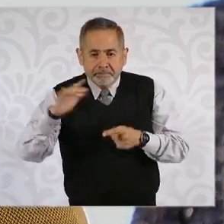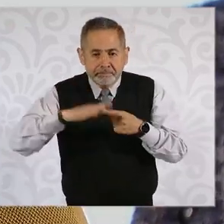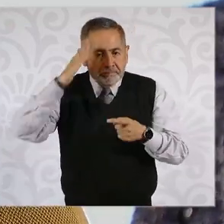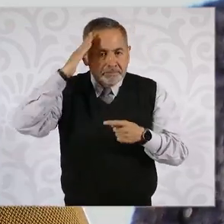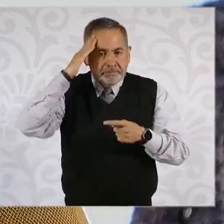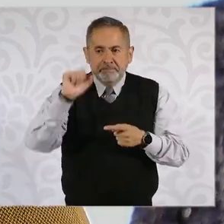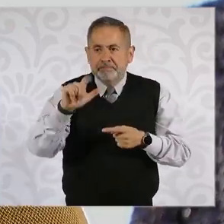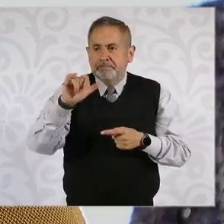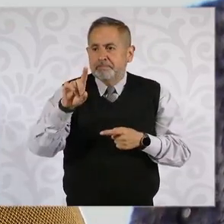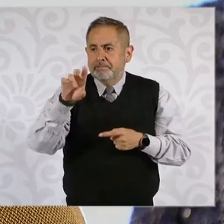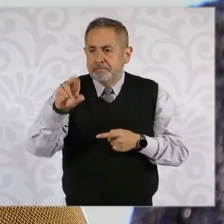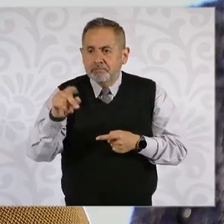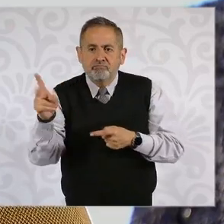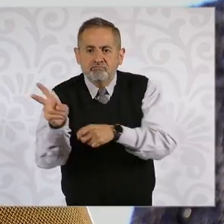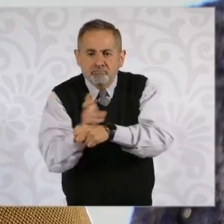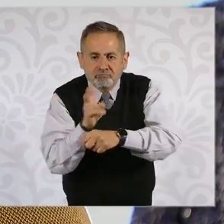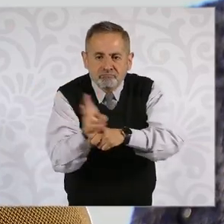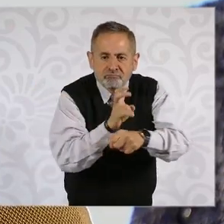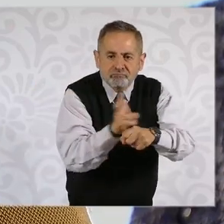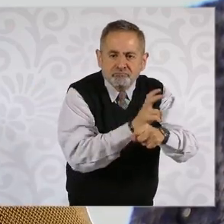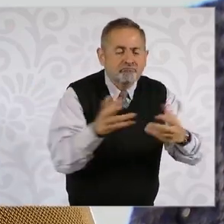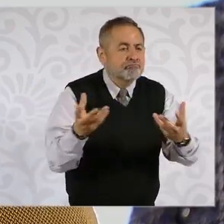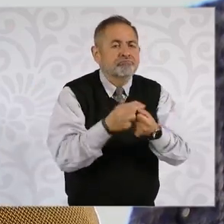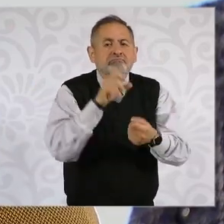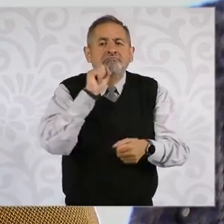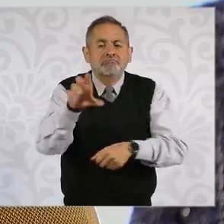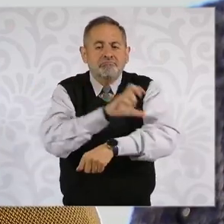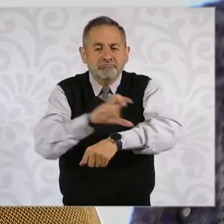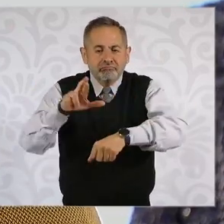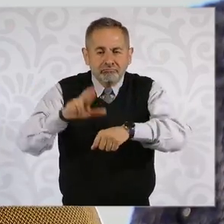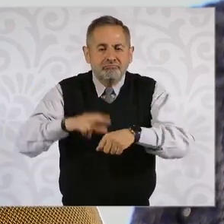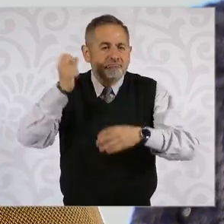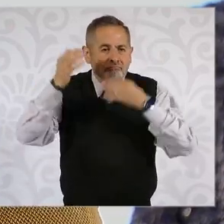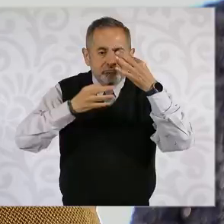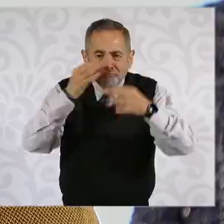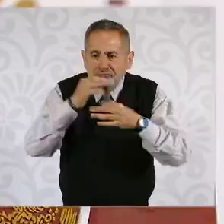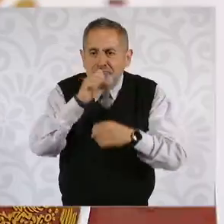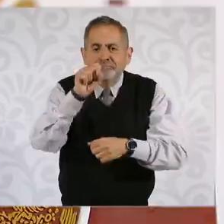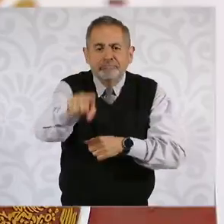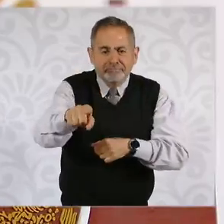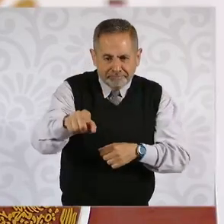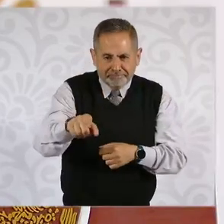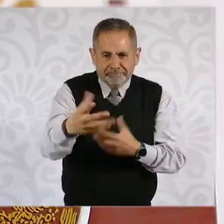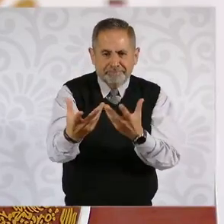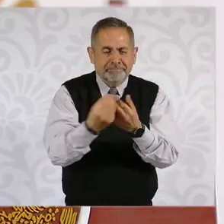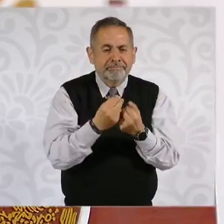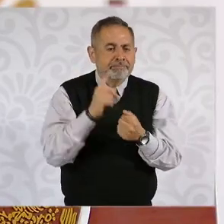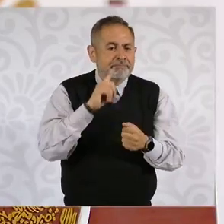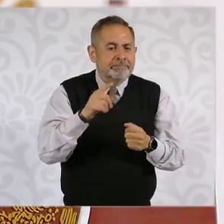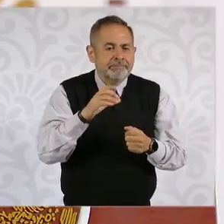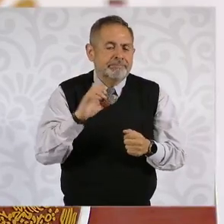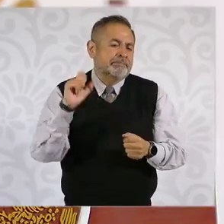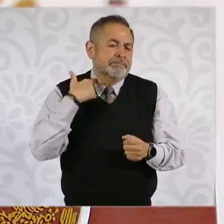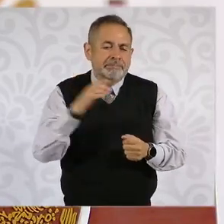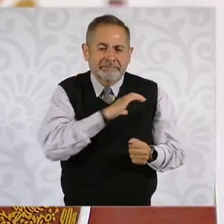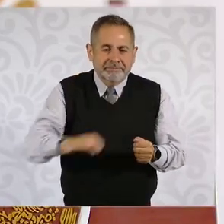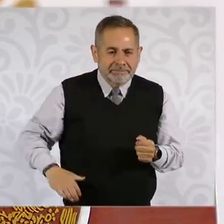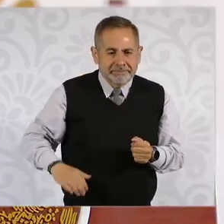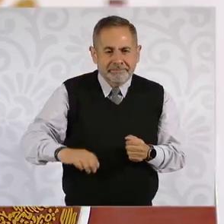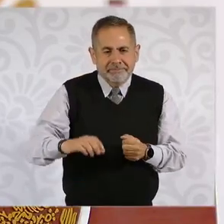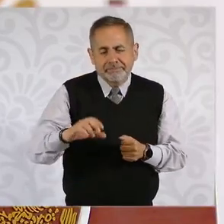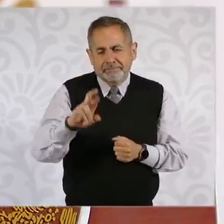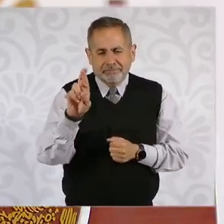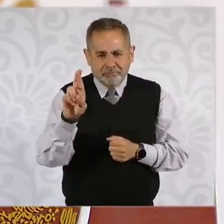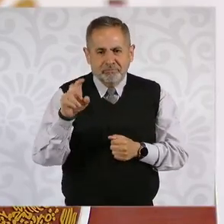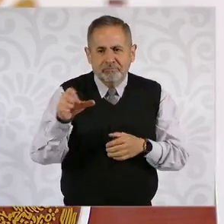Moreno, y fueron invitados el coordinador también de campaña de la candidata Xochitl Gálvez, Santiago Krill,